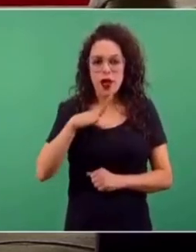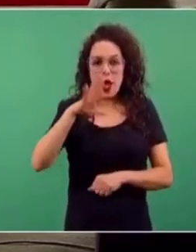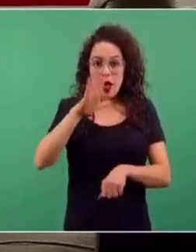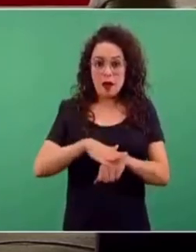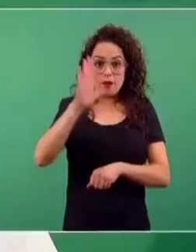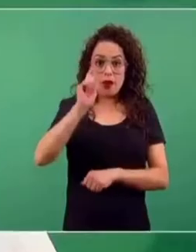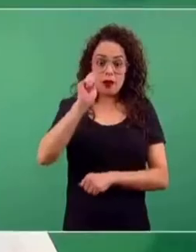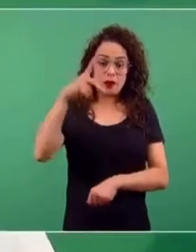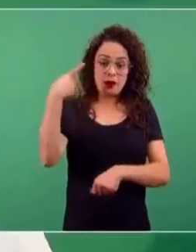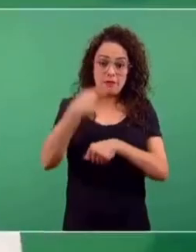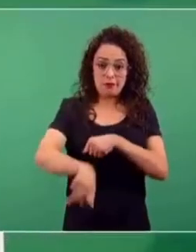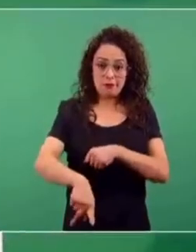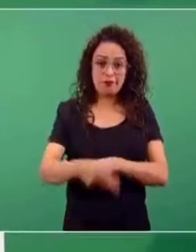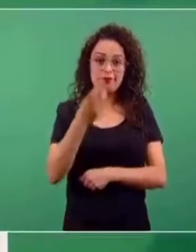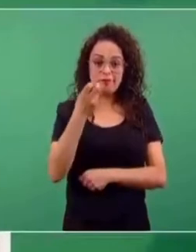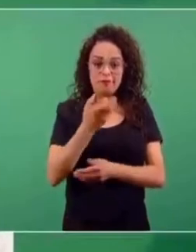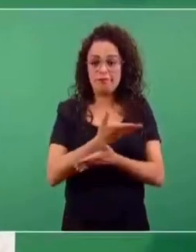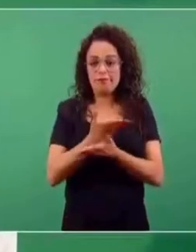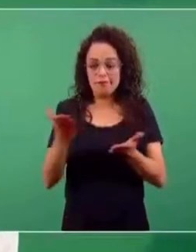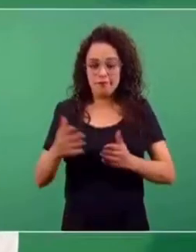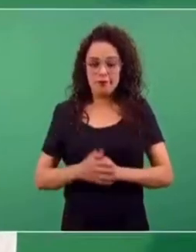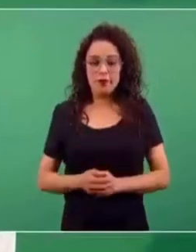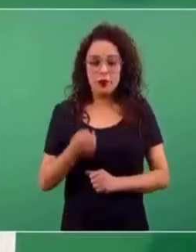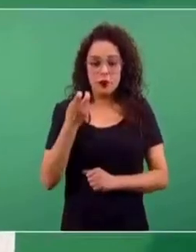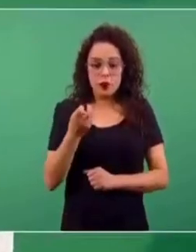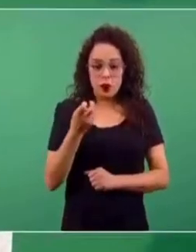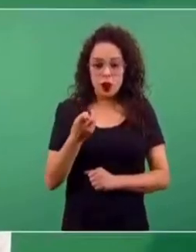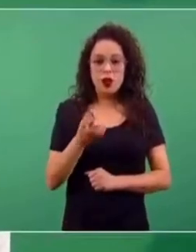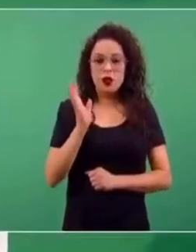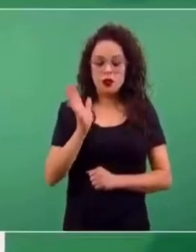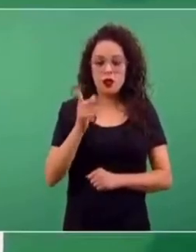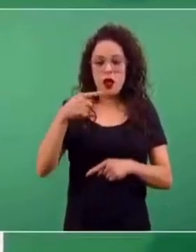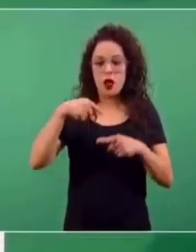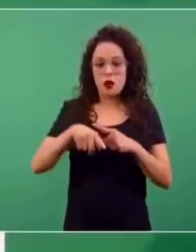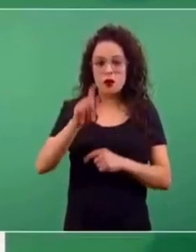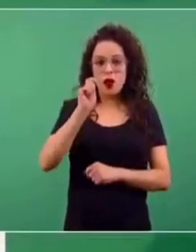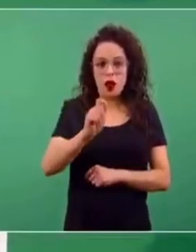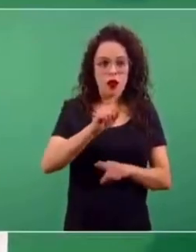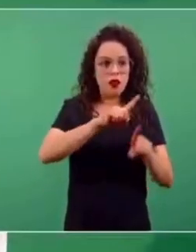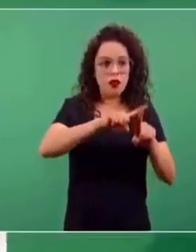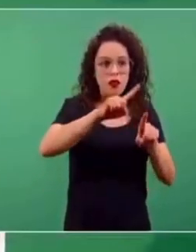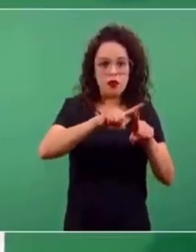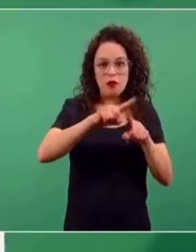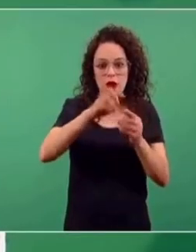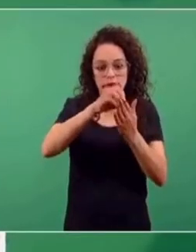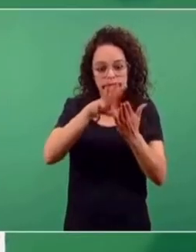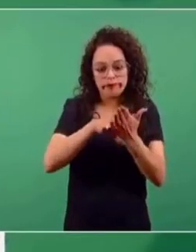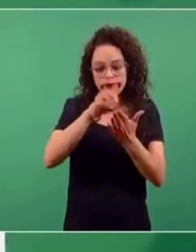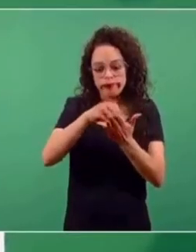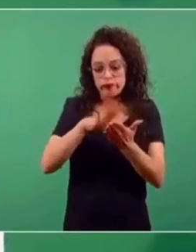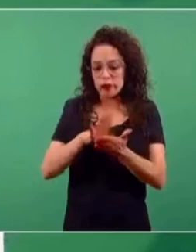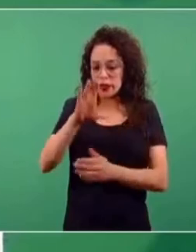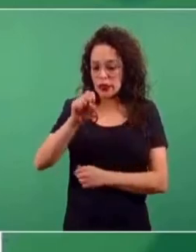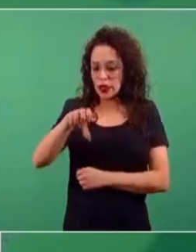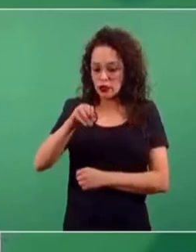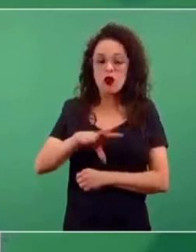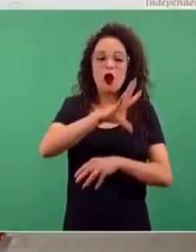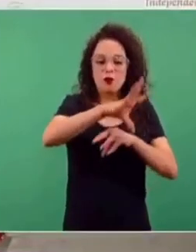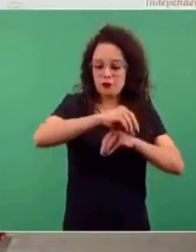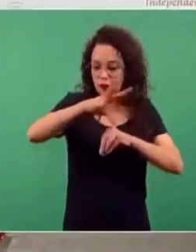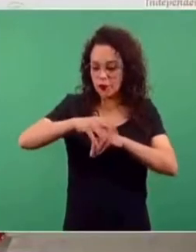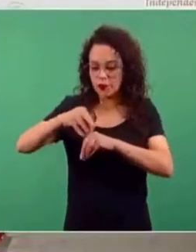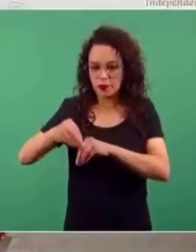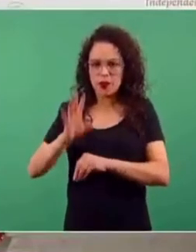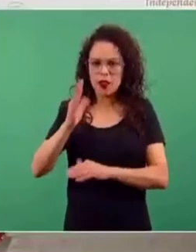de exposición y hemos estado integrando en su momento los distintos censos. Ya habíamos comentado los retos que eso